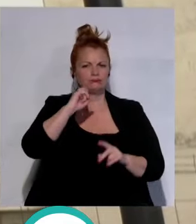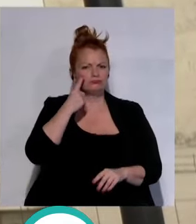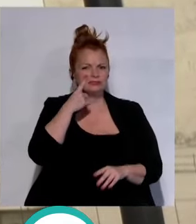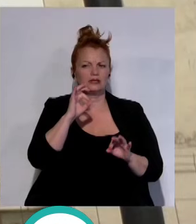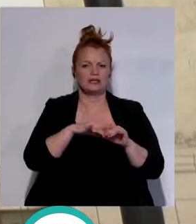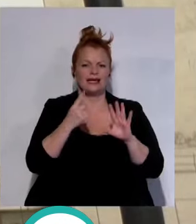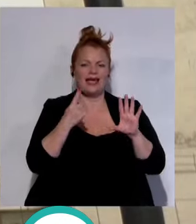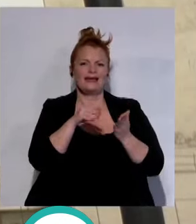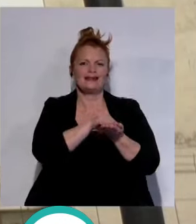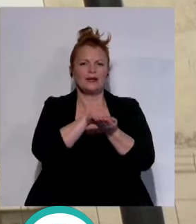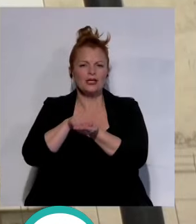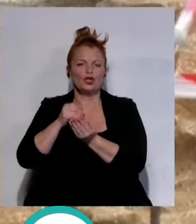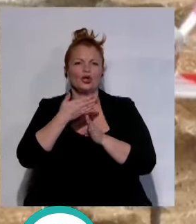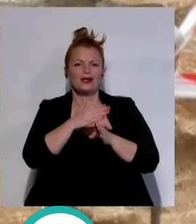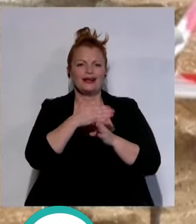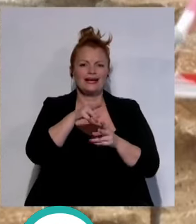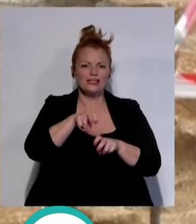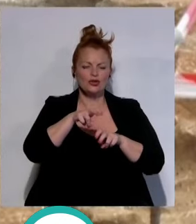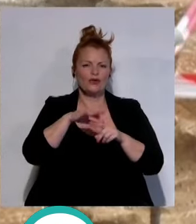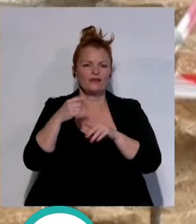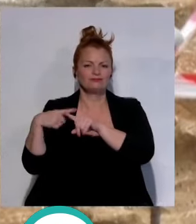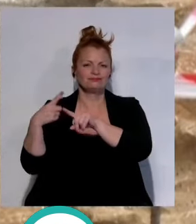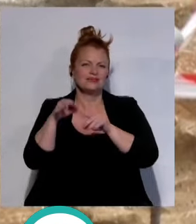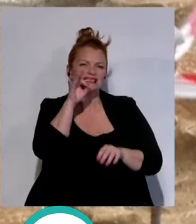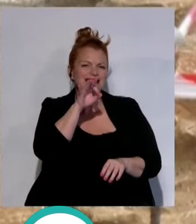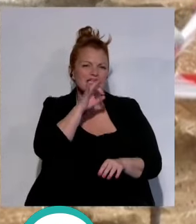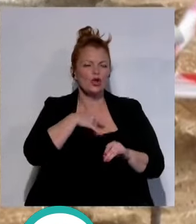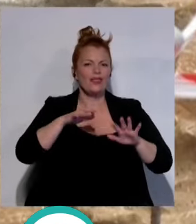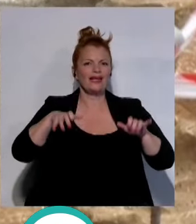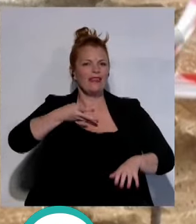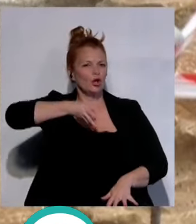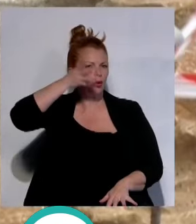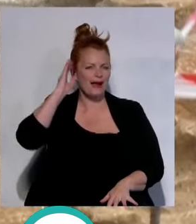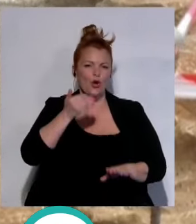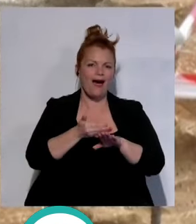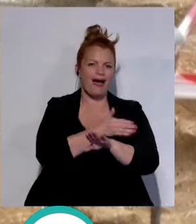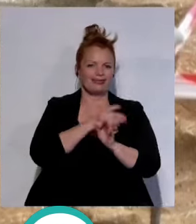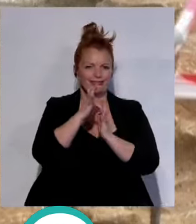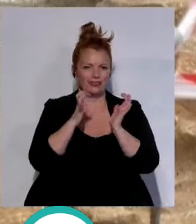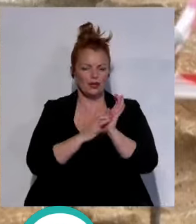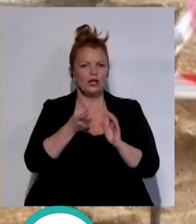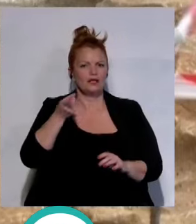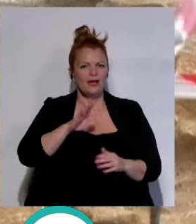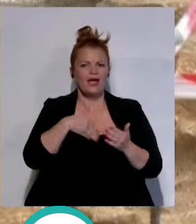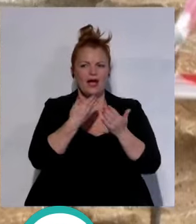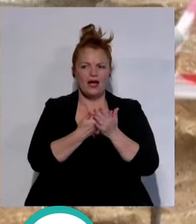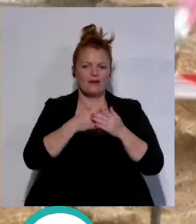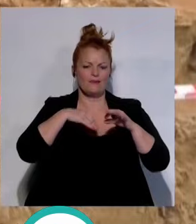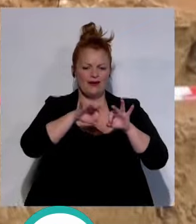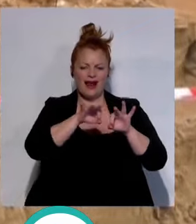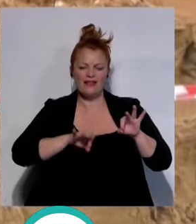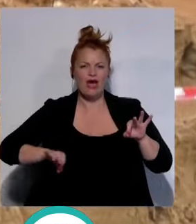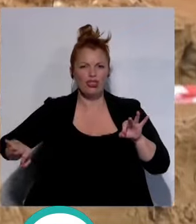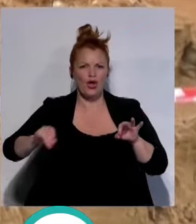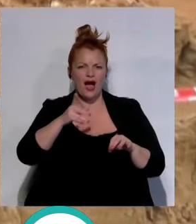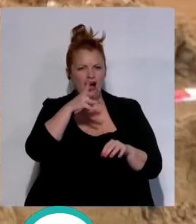seis enterramientos y restos de estructuras de distintos siglos del Cádiz romano antes de Cristo incluida una canalización de agua